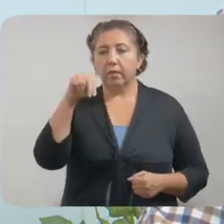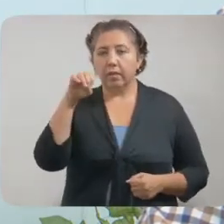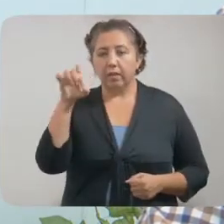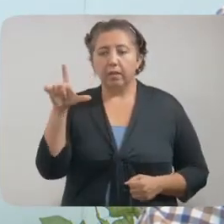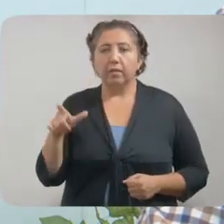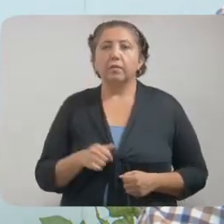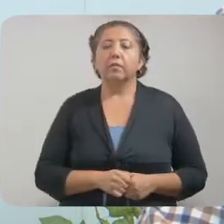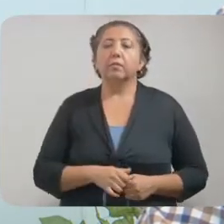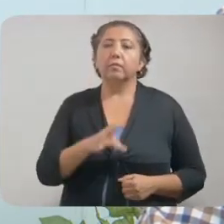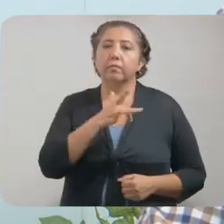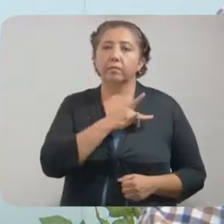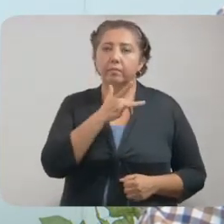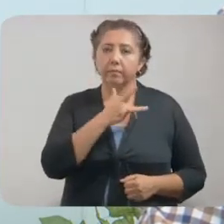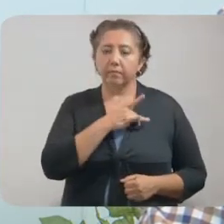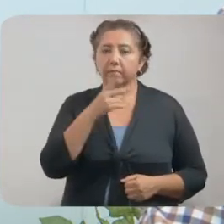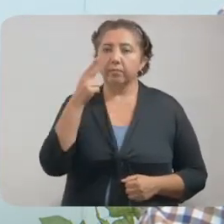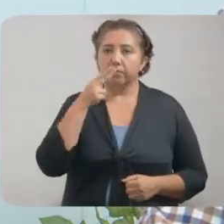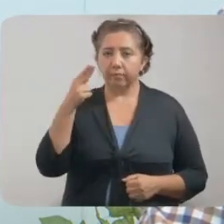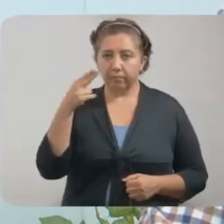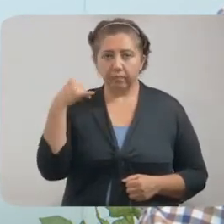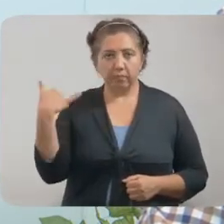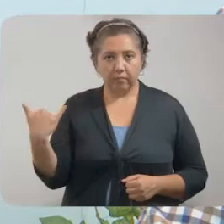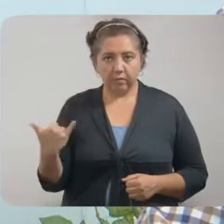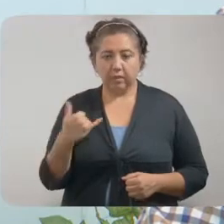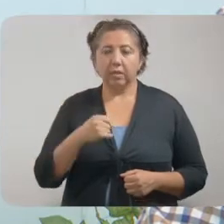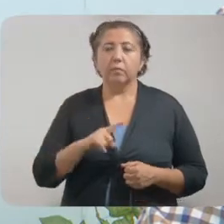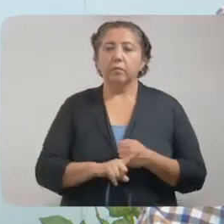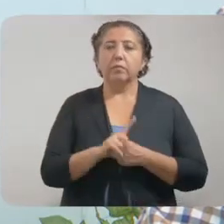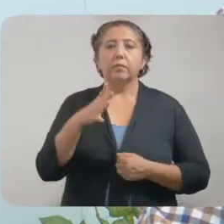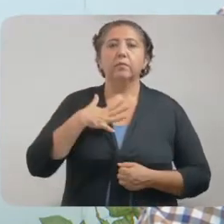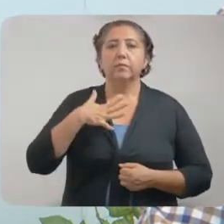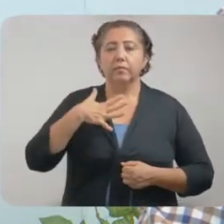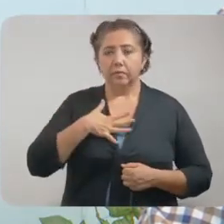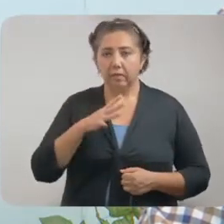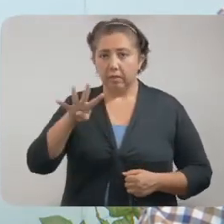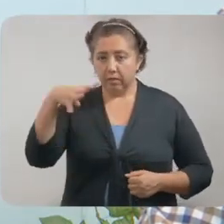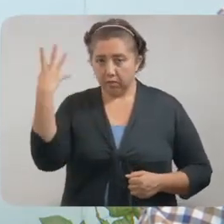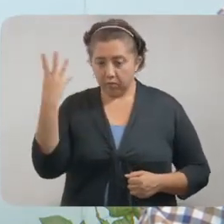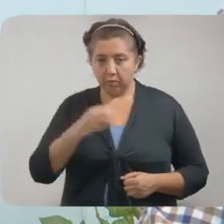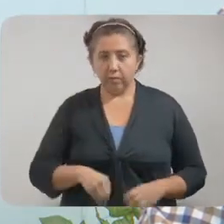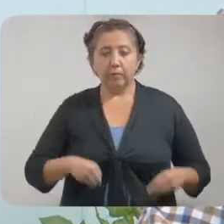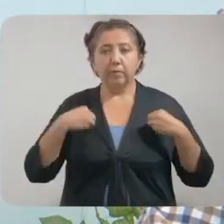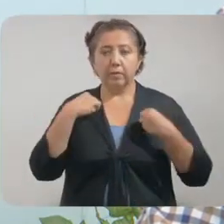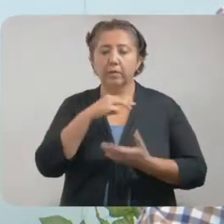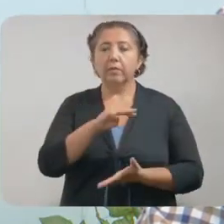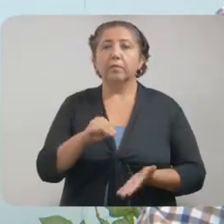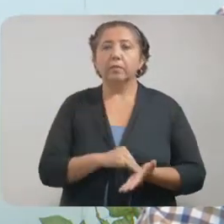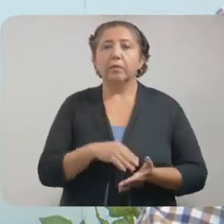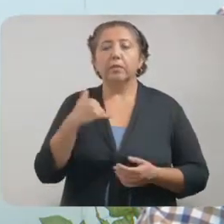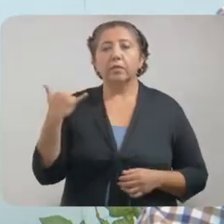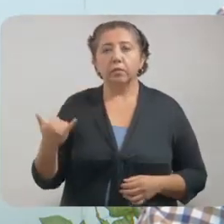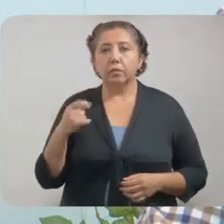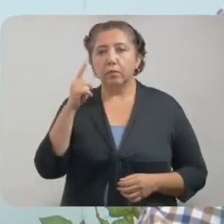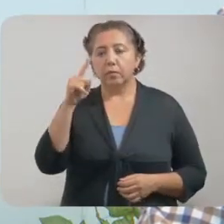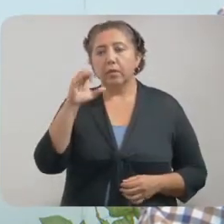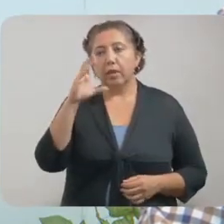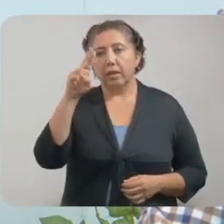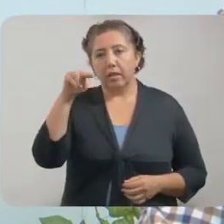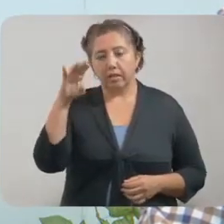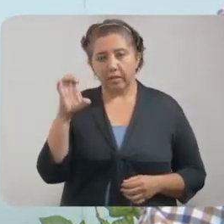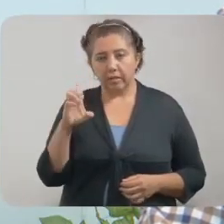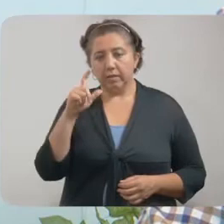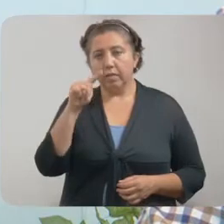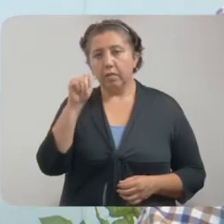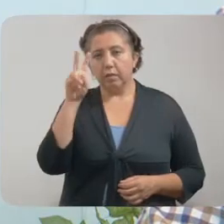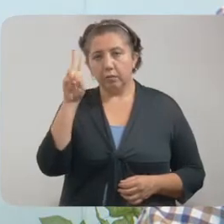crónica, cardiopatía, tabaquismo y EPOC. 14 de ellos residían en Mérida y 1 en Acanqué,